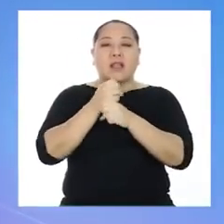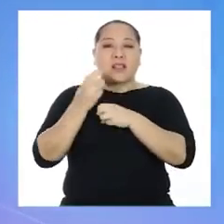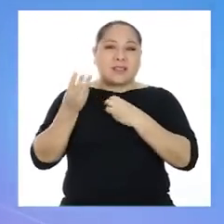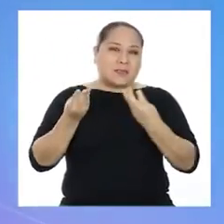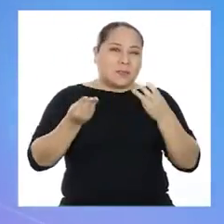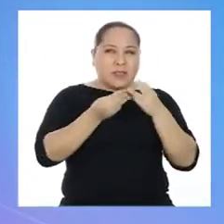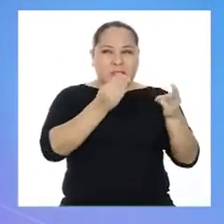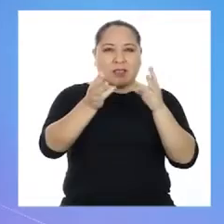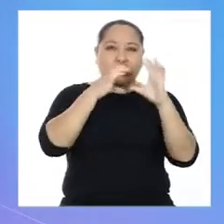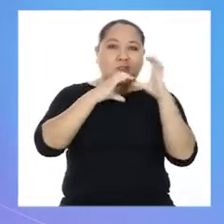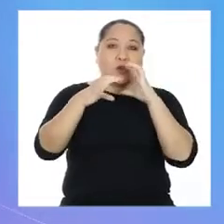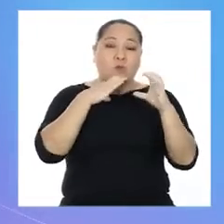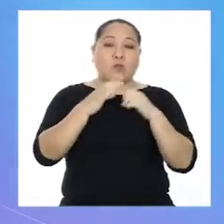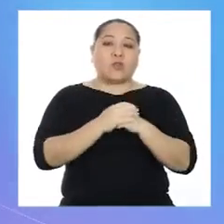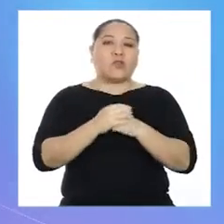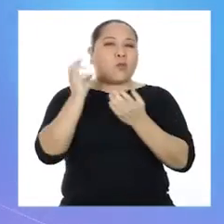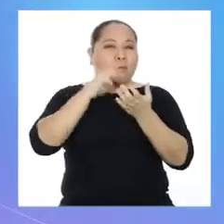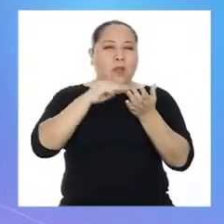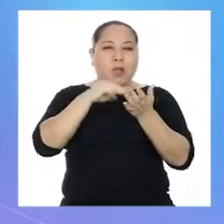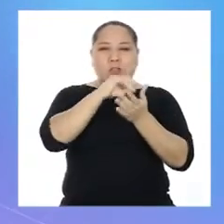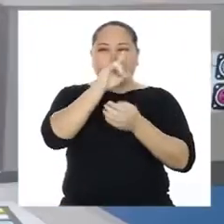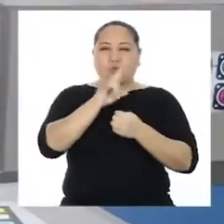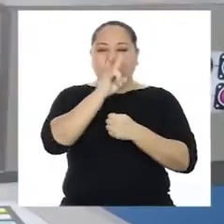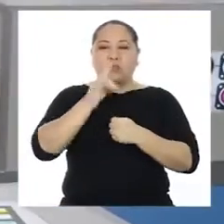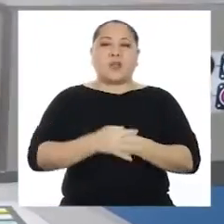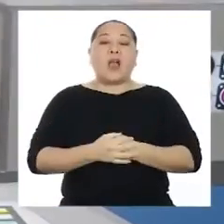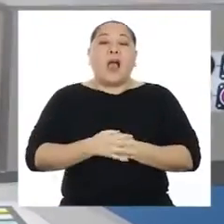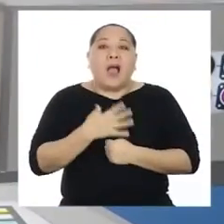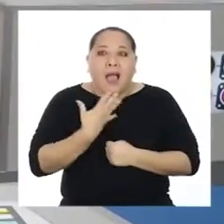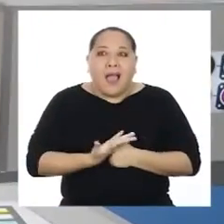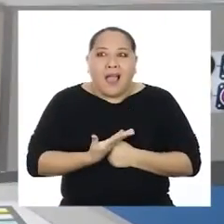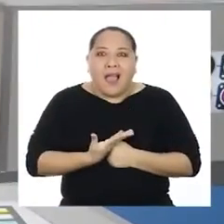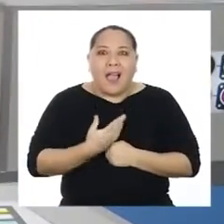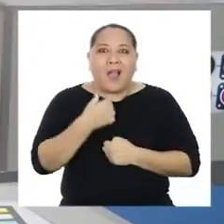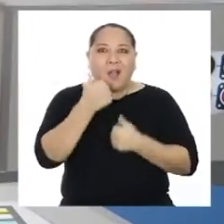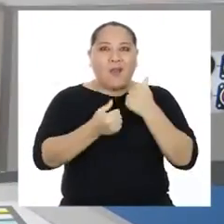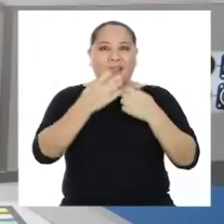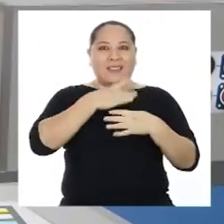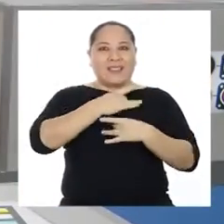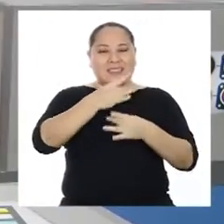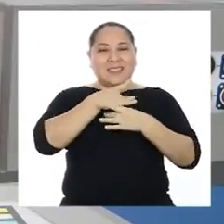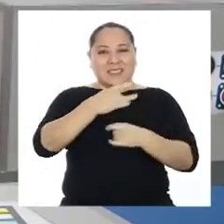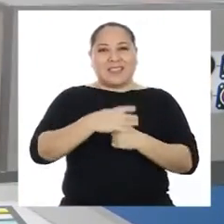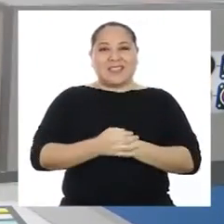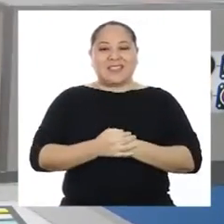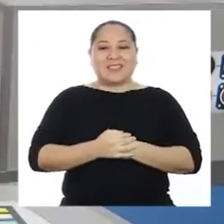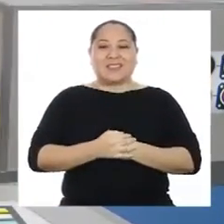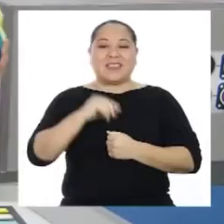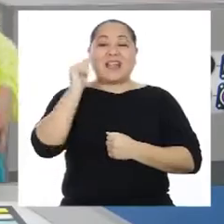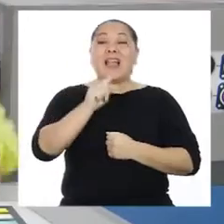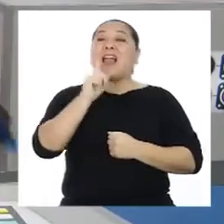los medios de comunicación más usados. Ah. ¡Ah! ¡Qué interesante!